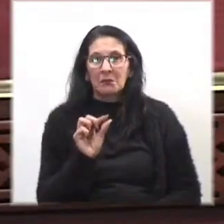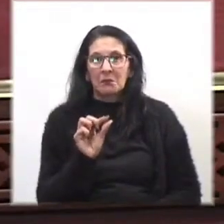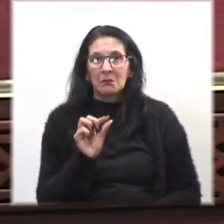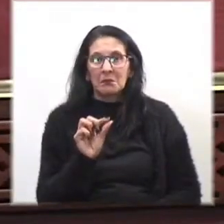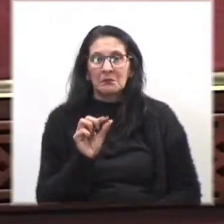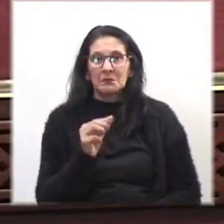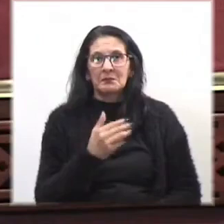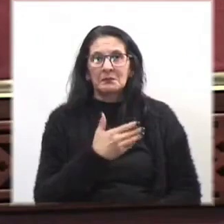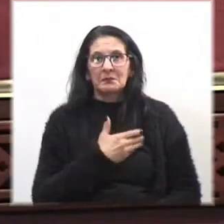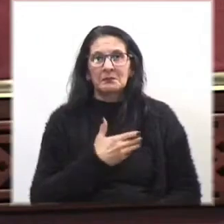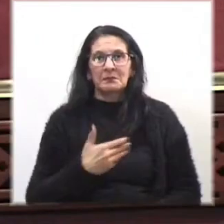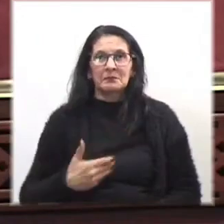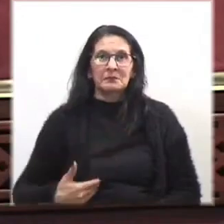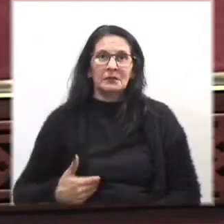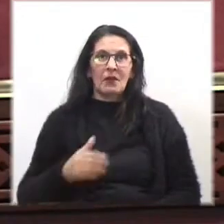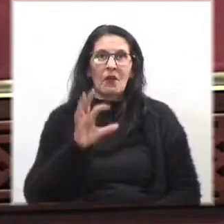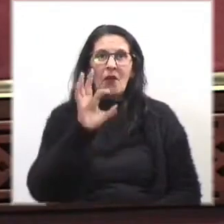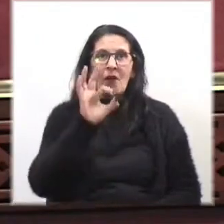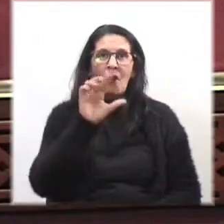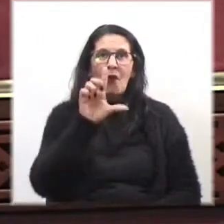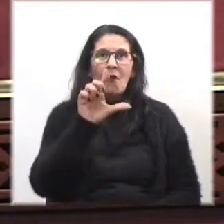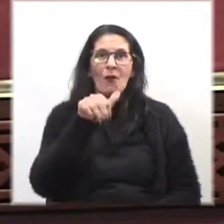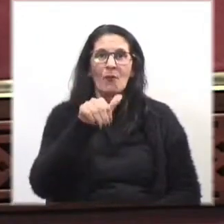señor Presidente Olmos,